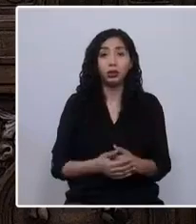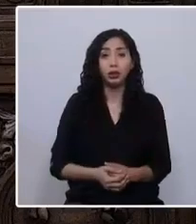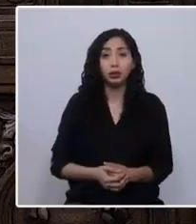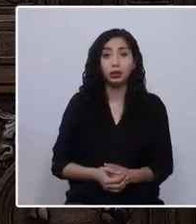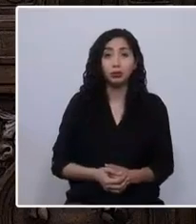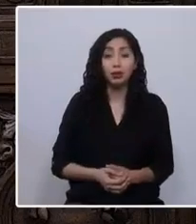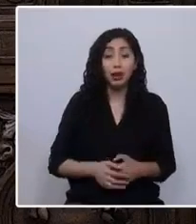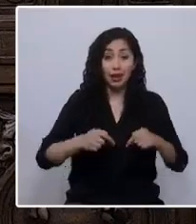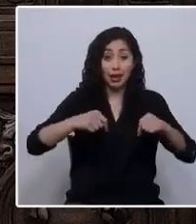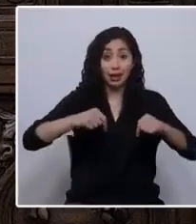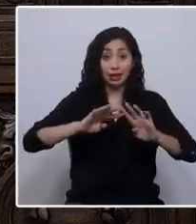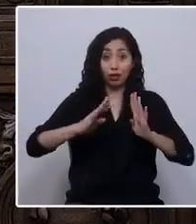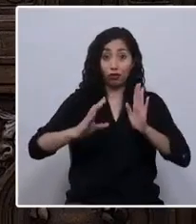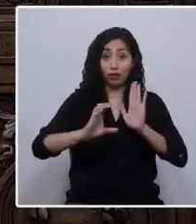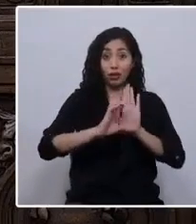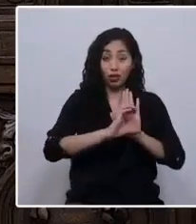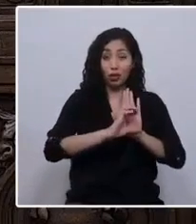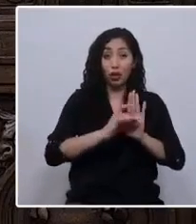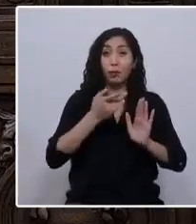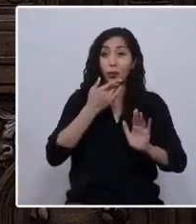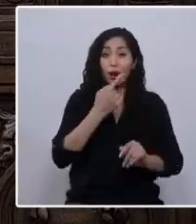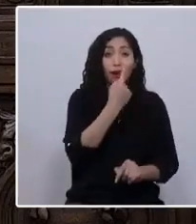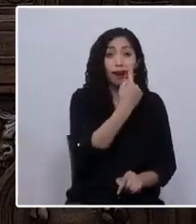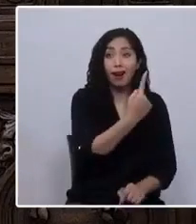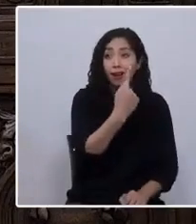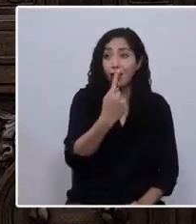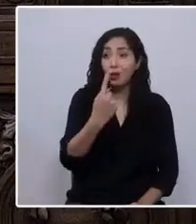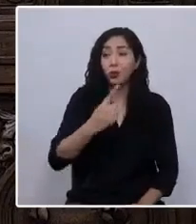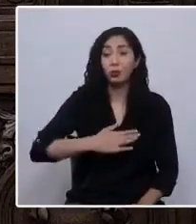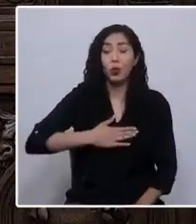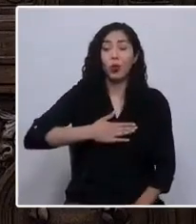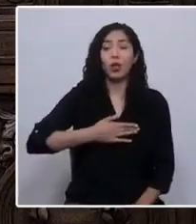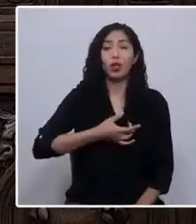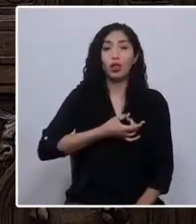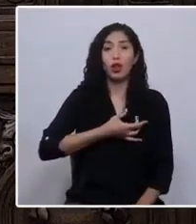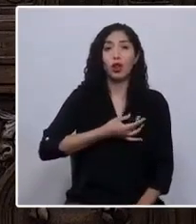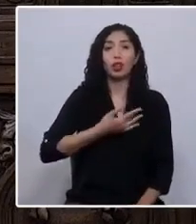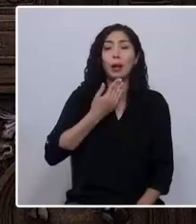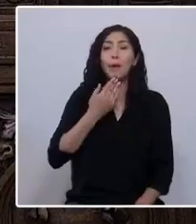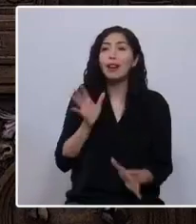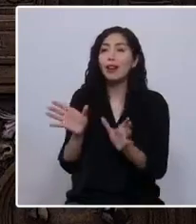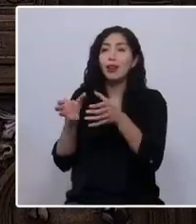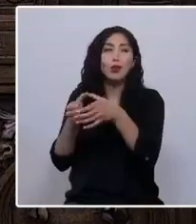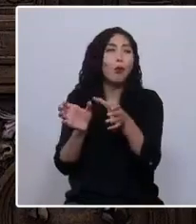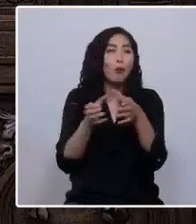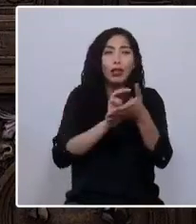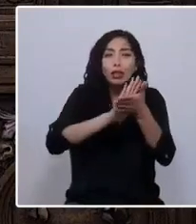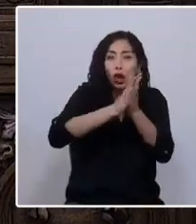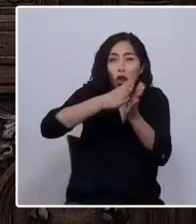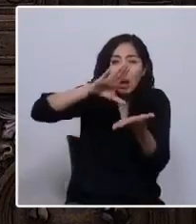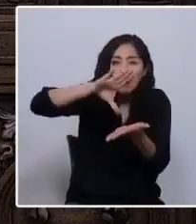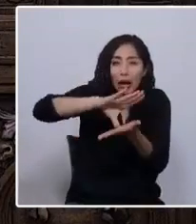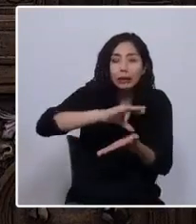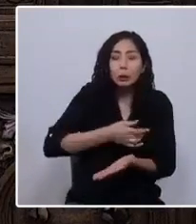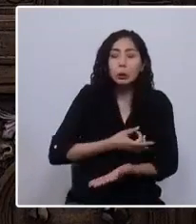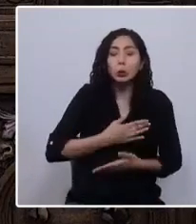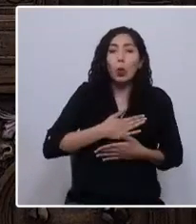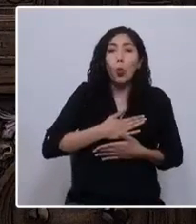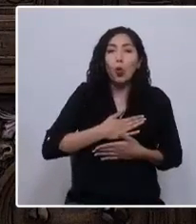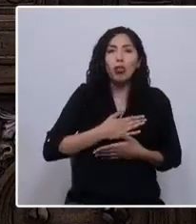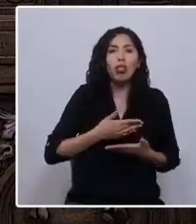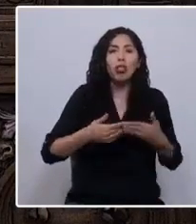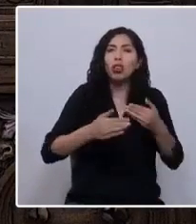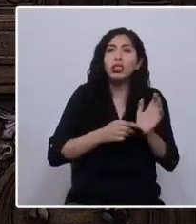Esta convención es fruto de los dolores individuales y colectivos de todo el país, manifestados en el estallido y despertar